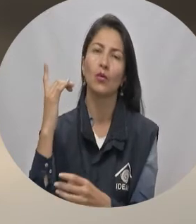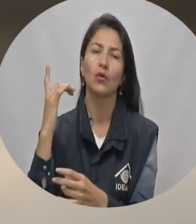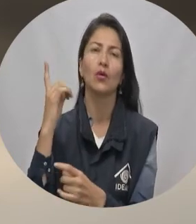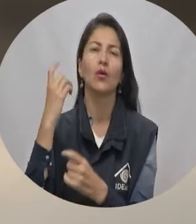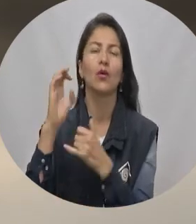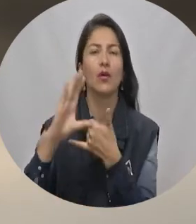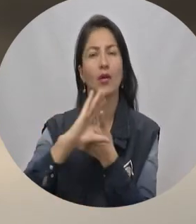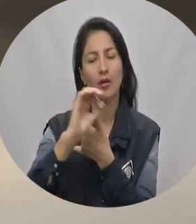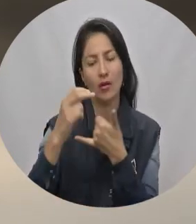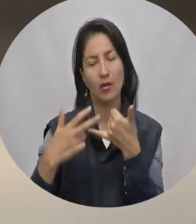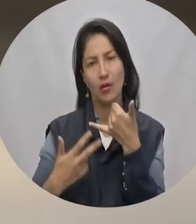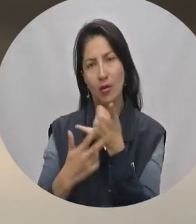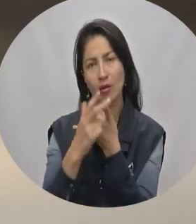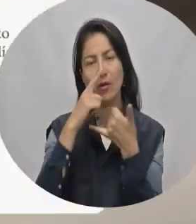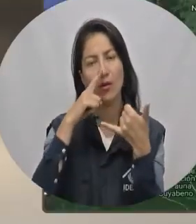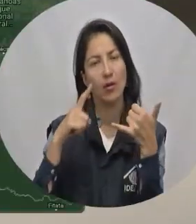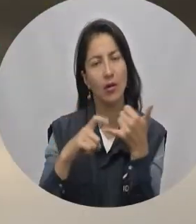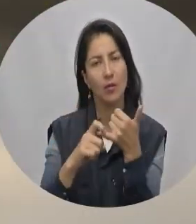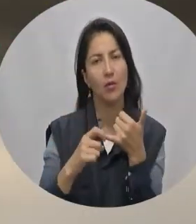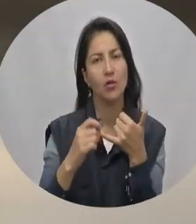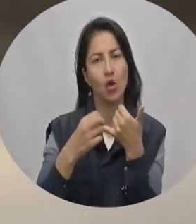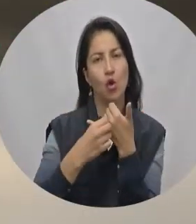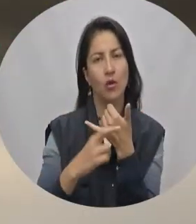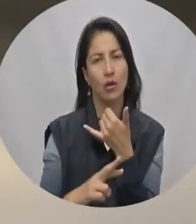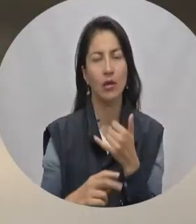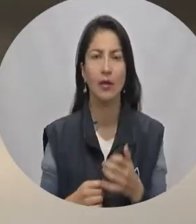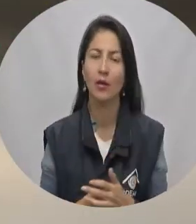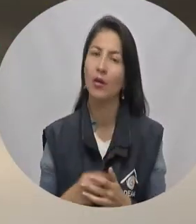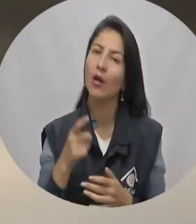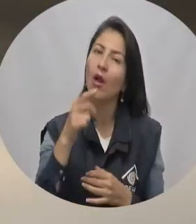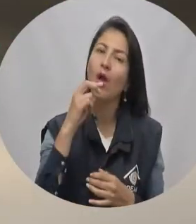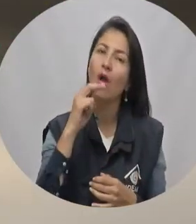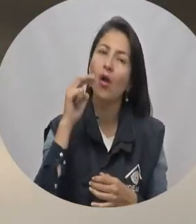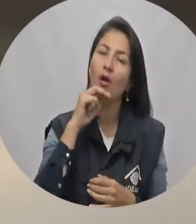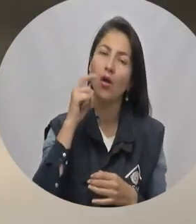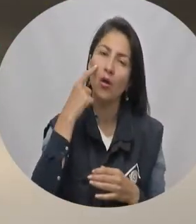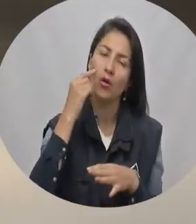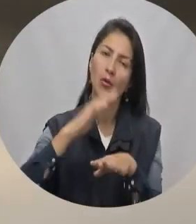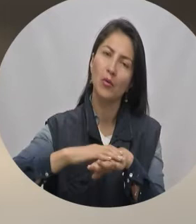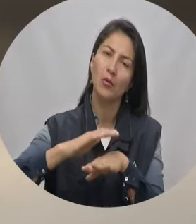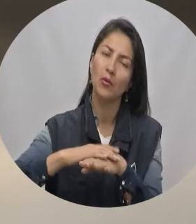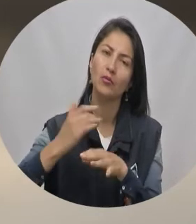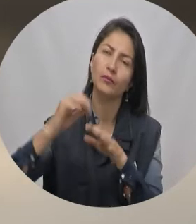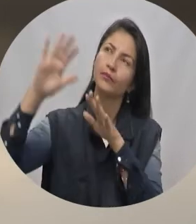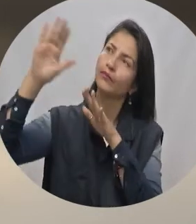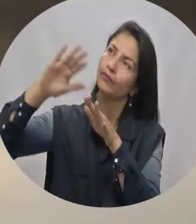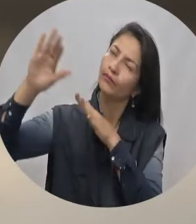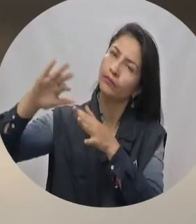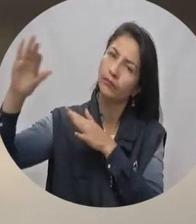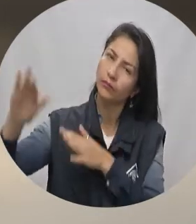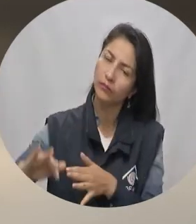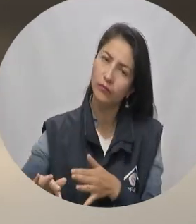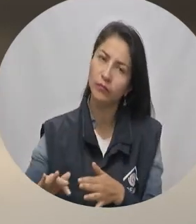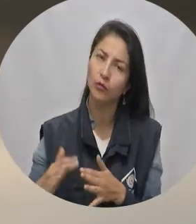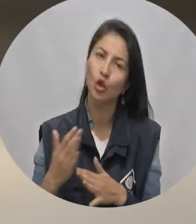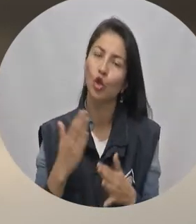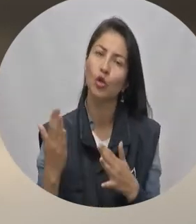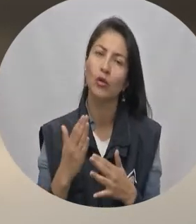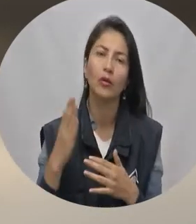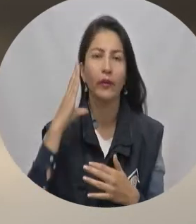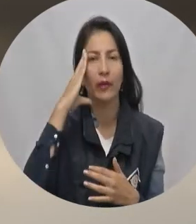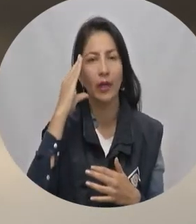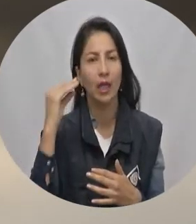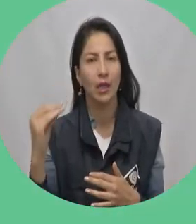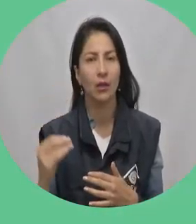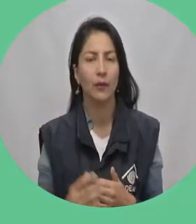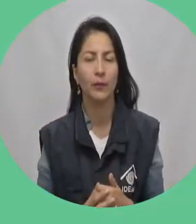bosques y cultivos de las regiones Caribe, Andina, Amazonía y Orinoquía. Hay alerta roja por posibles deslizamientos de tierra